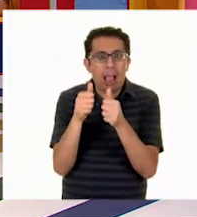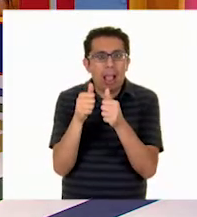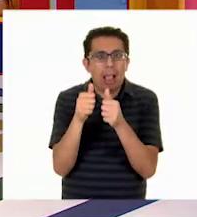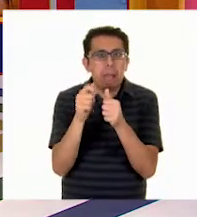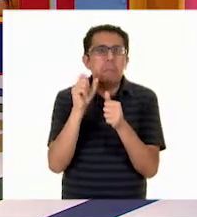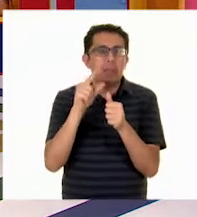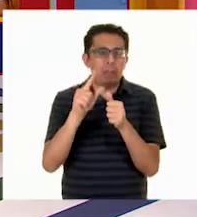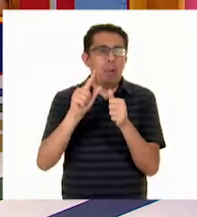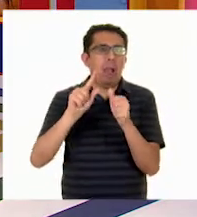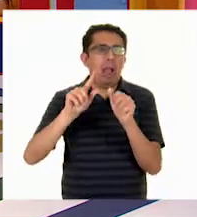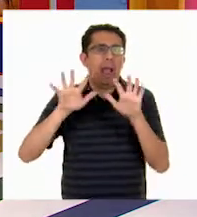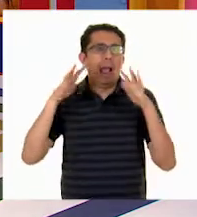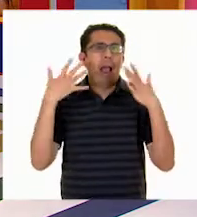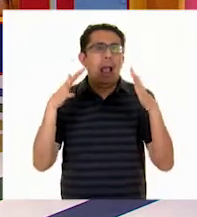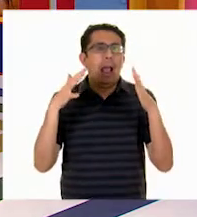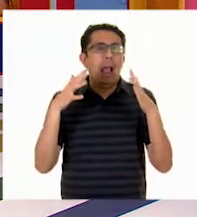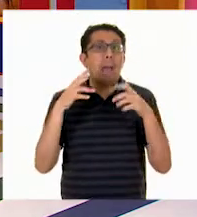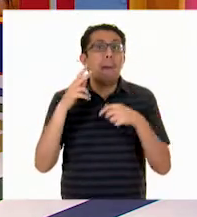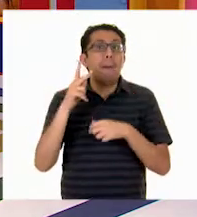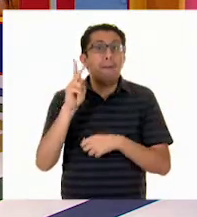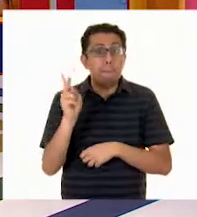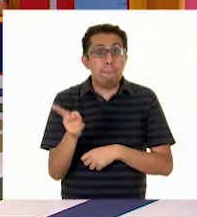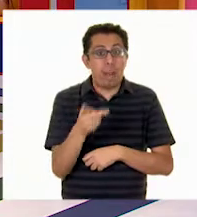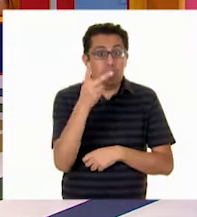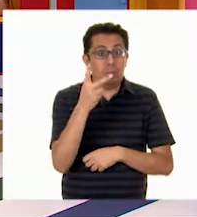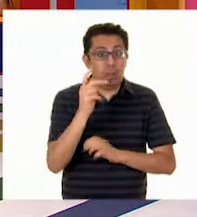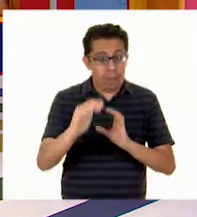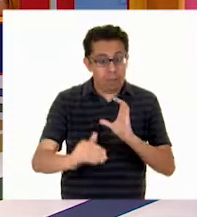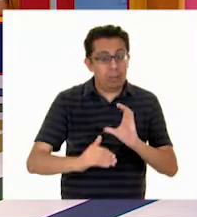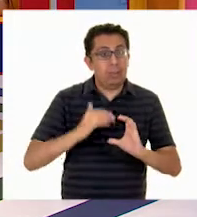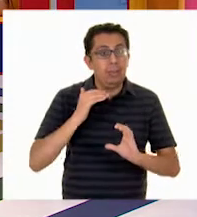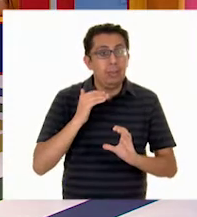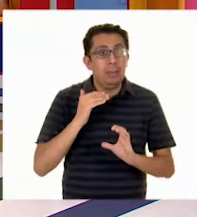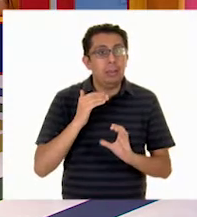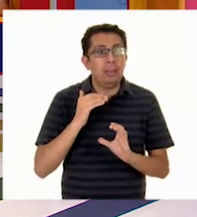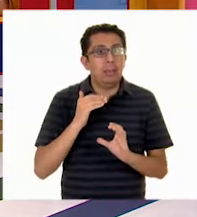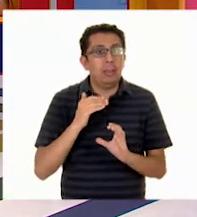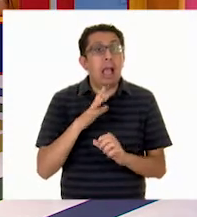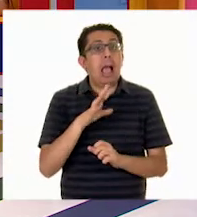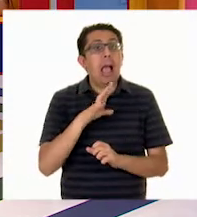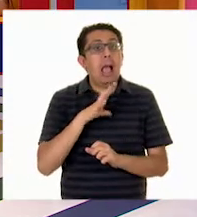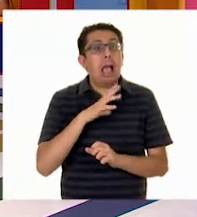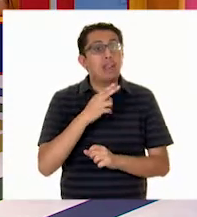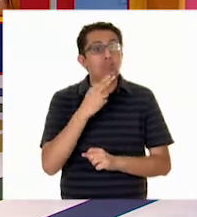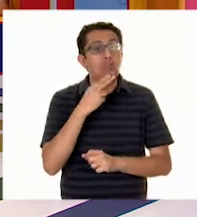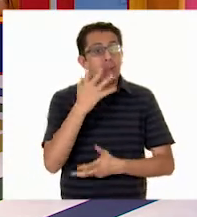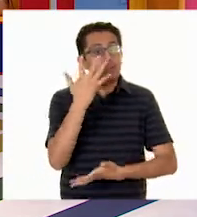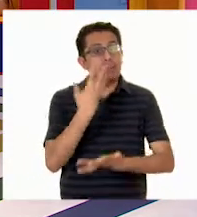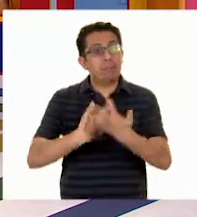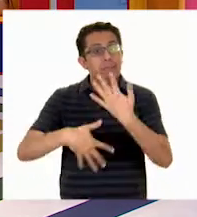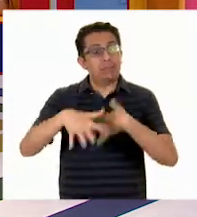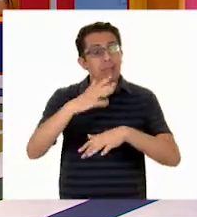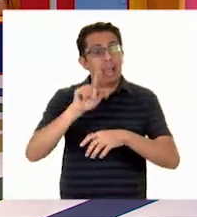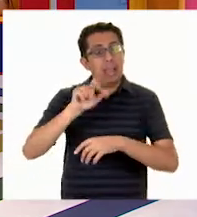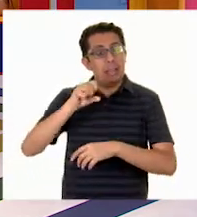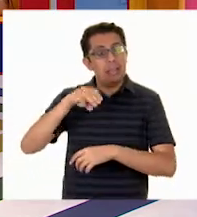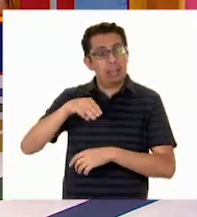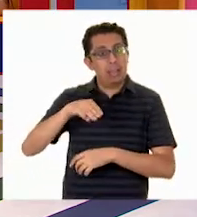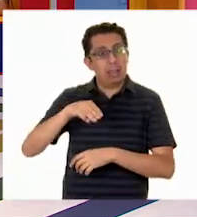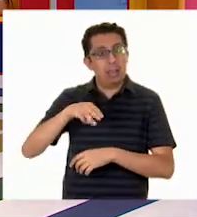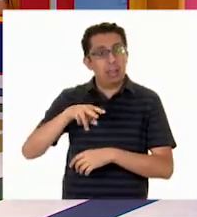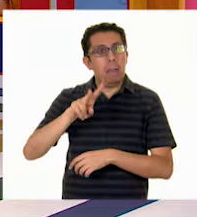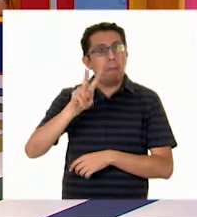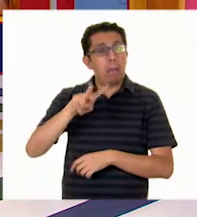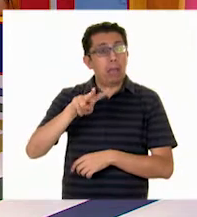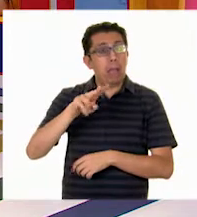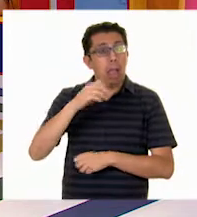aplaudimos una pregunta que nos llega hecha justamente con la lengua de señas mexicana, que por cierto, déjenme decirles, desde